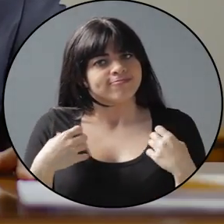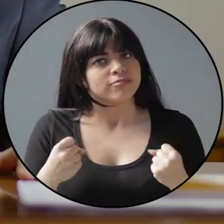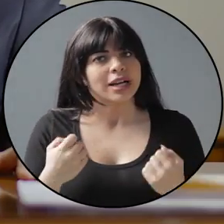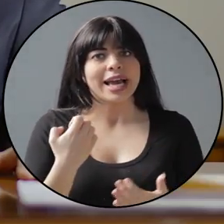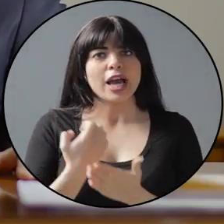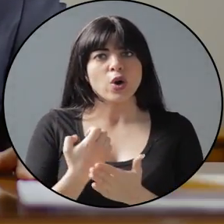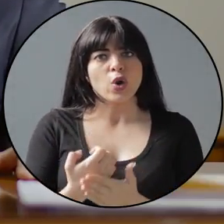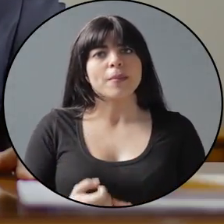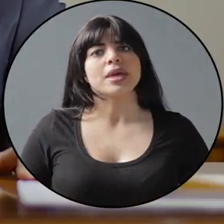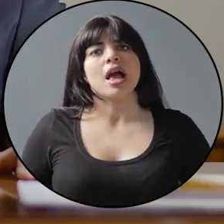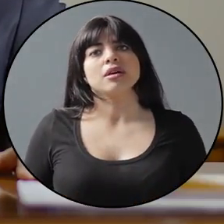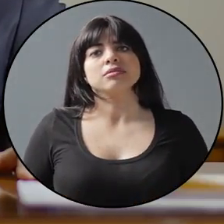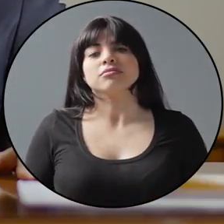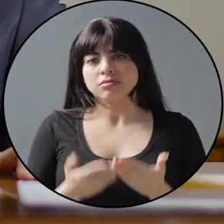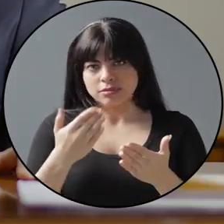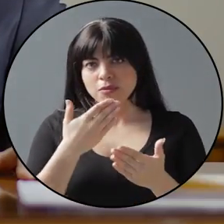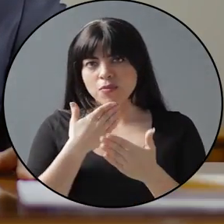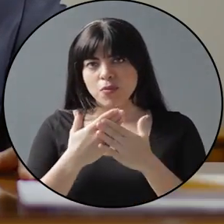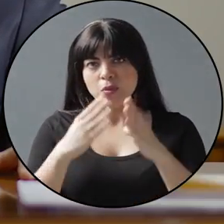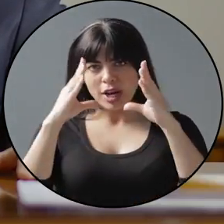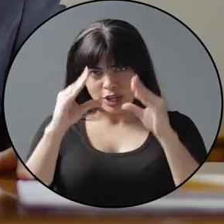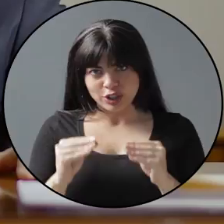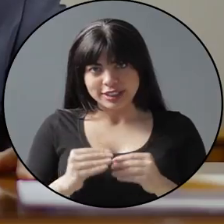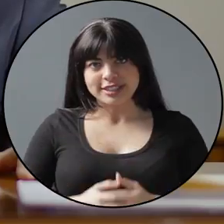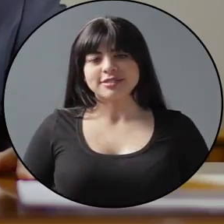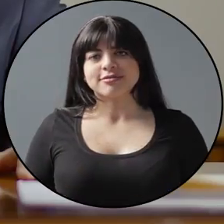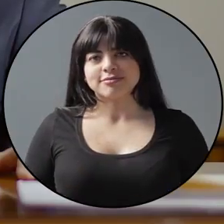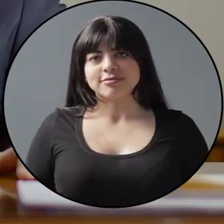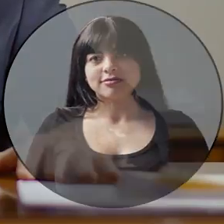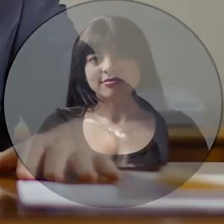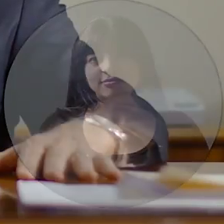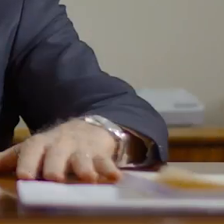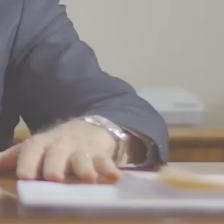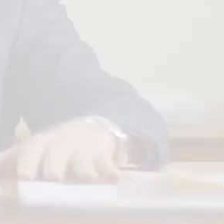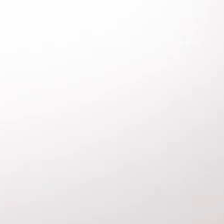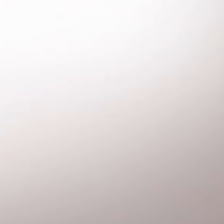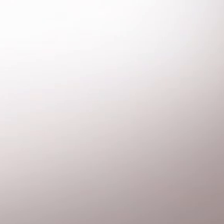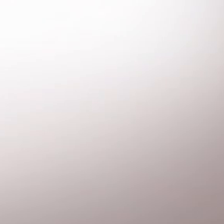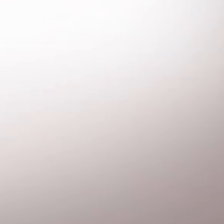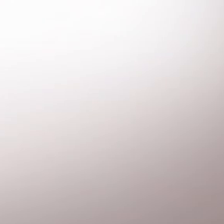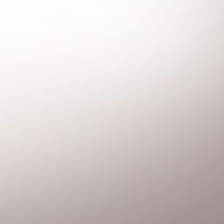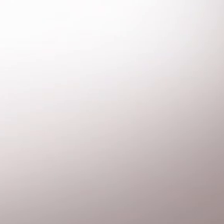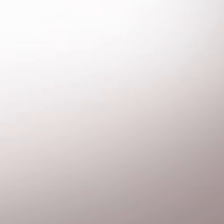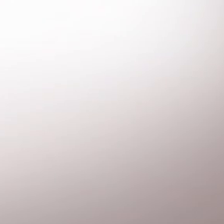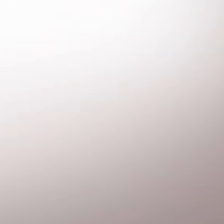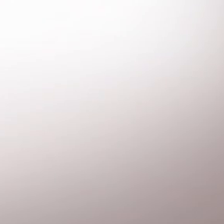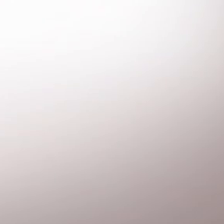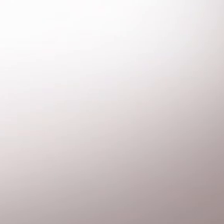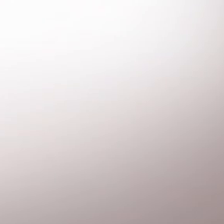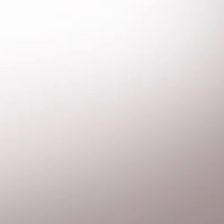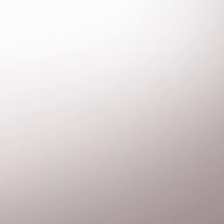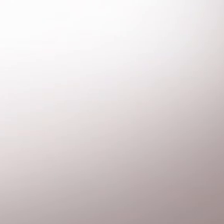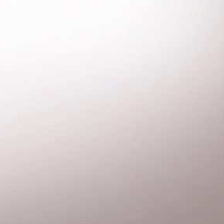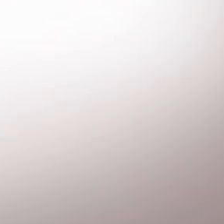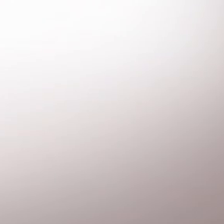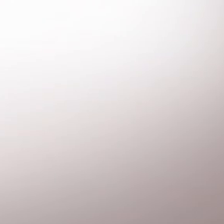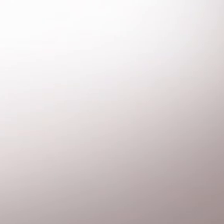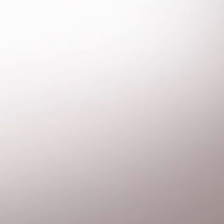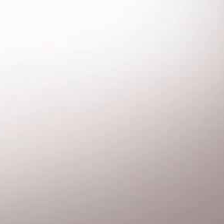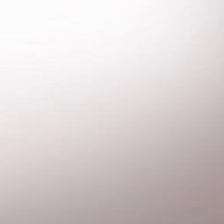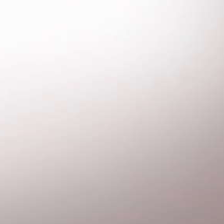saludable nuestra economía. Que pasen muy buenas noches. No. No. No.